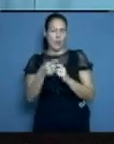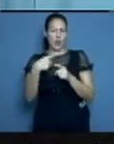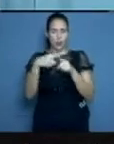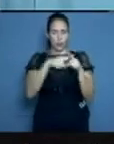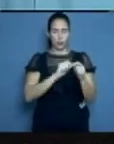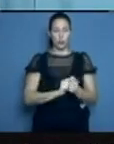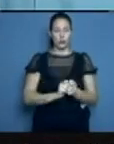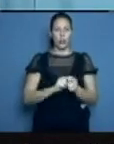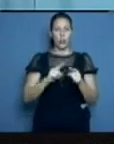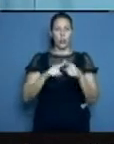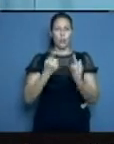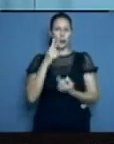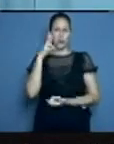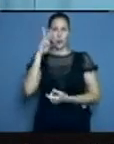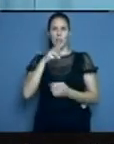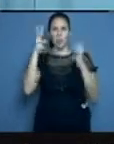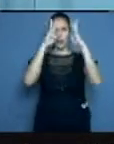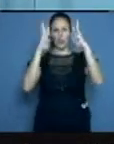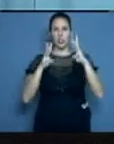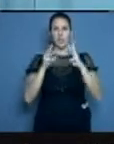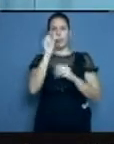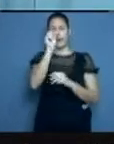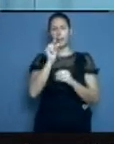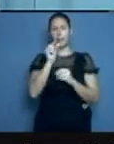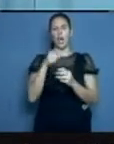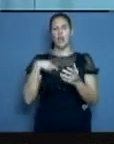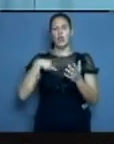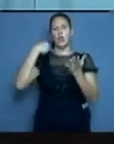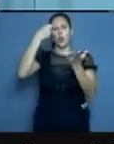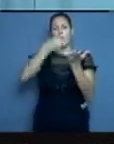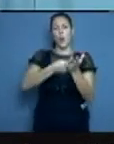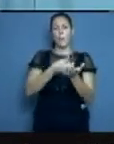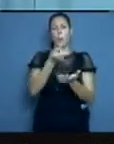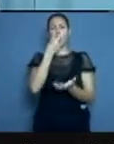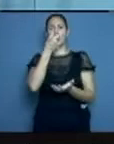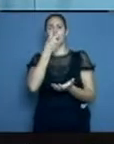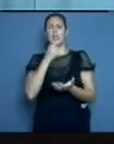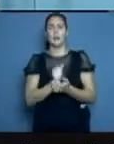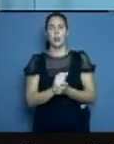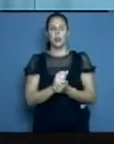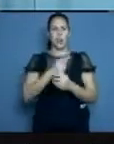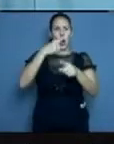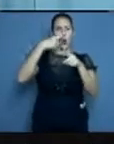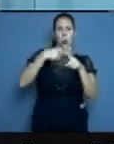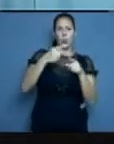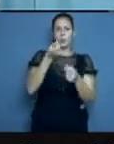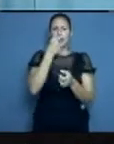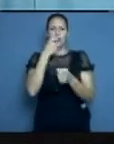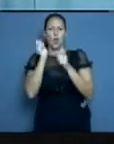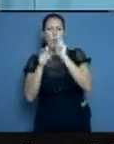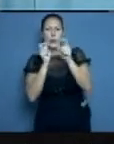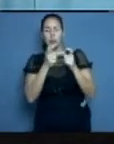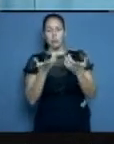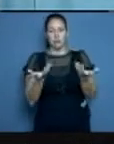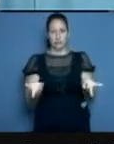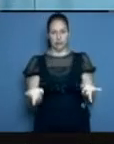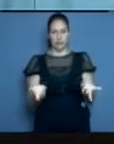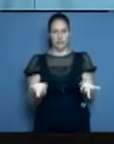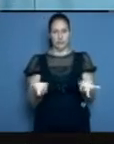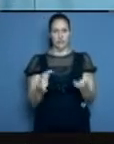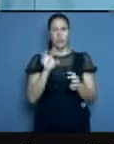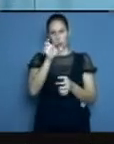las redes sociales, comprando acetromicina, comprando aspirina, cualquier otro tipo de antibiótico. ¿Qué hay de cierto en el protocolo de